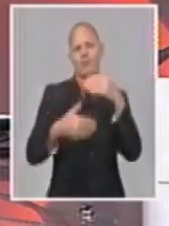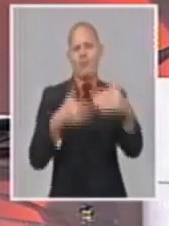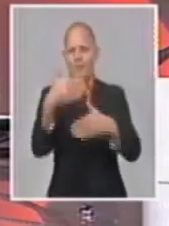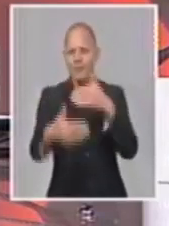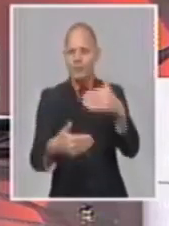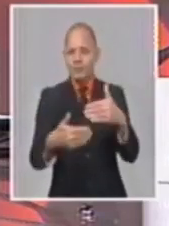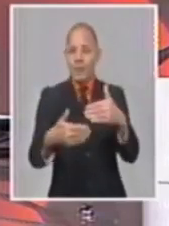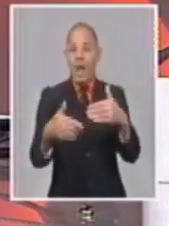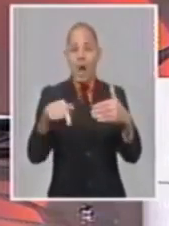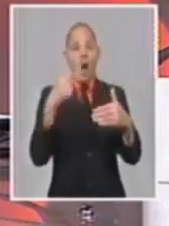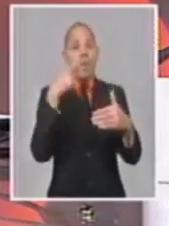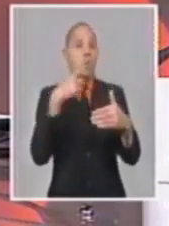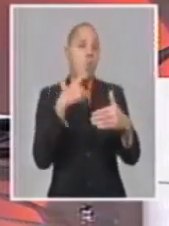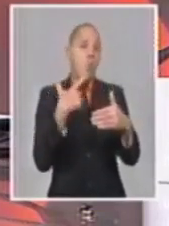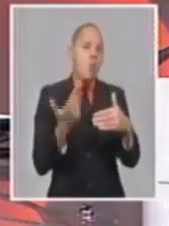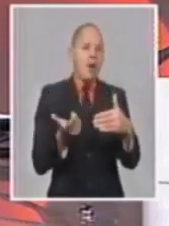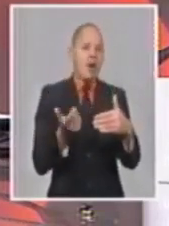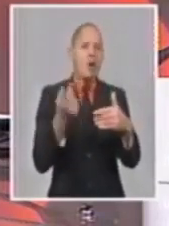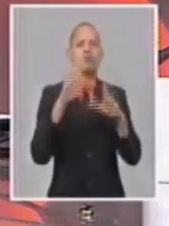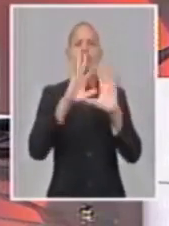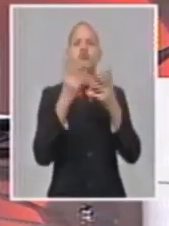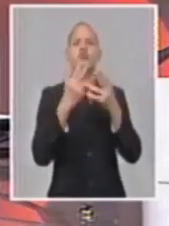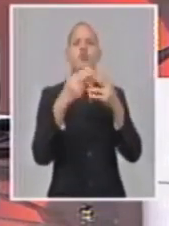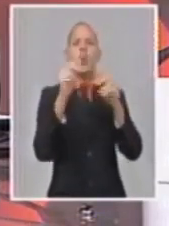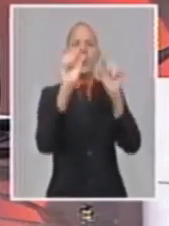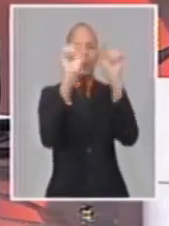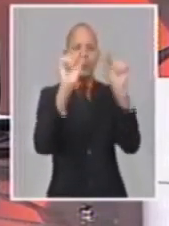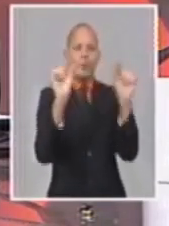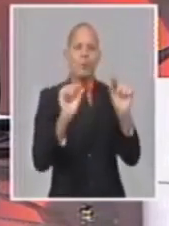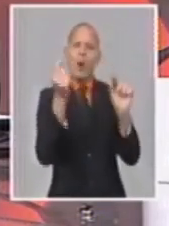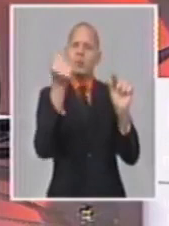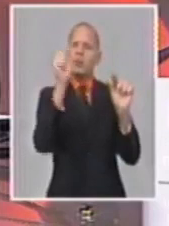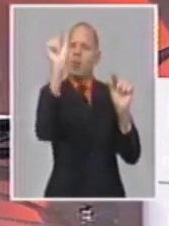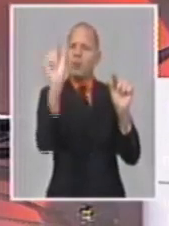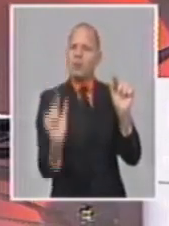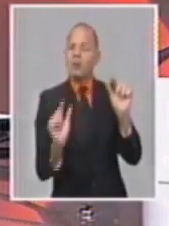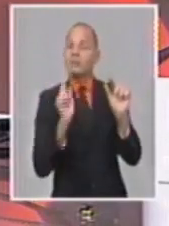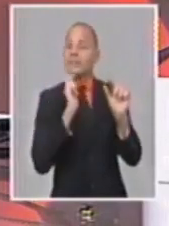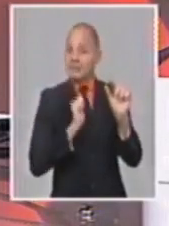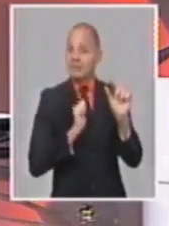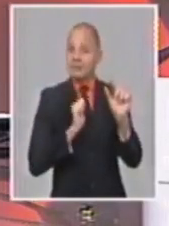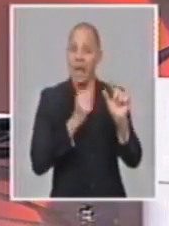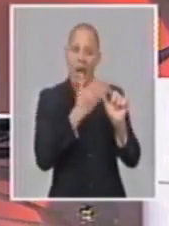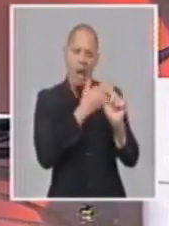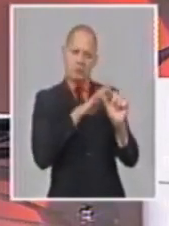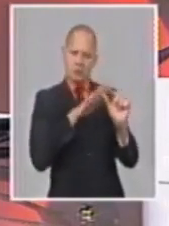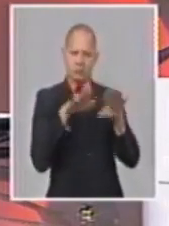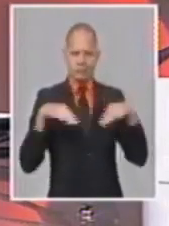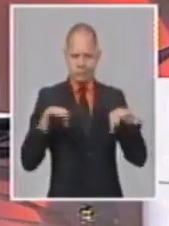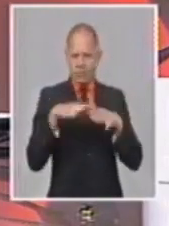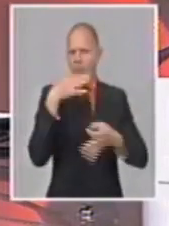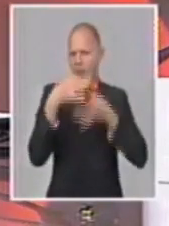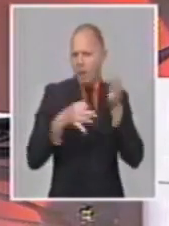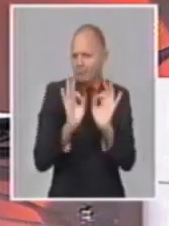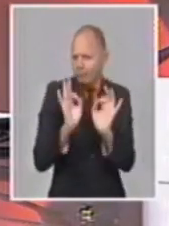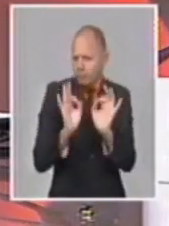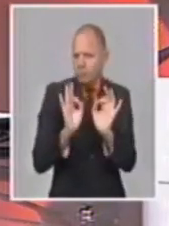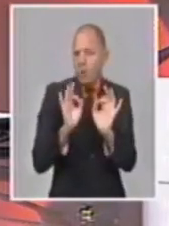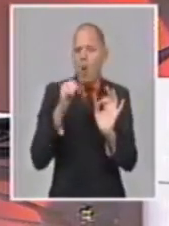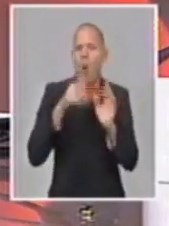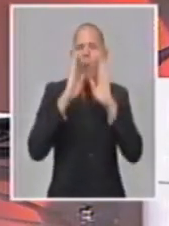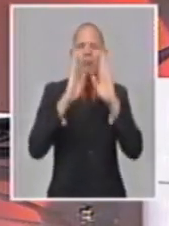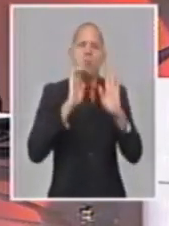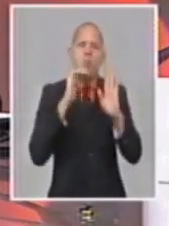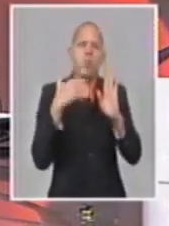precios. Un asunto del que hemos estado hablando reiteradamente en nuestras mesas redondas sobre este tema. Y hoy nos centramos en el